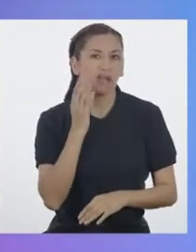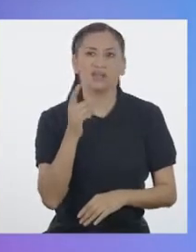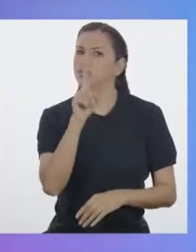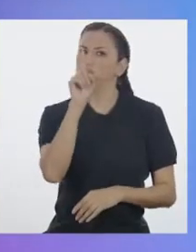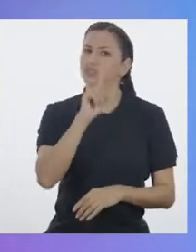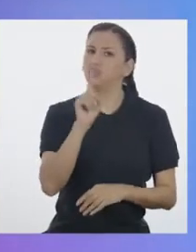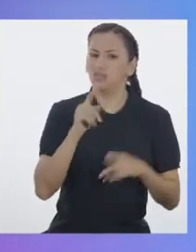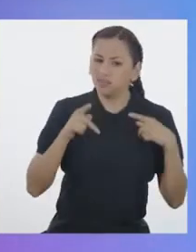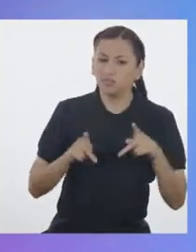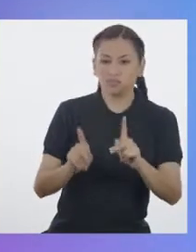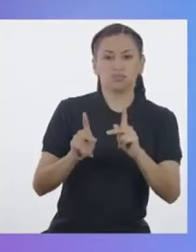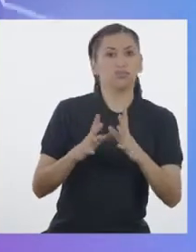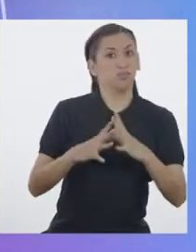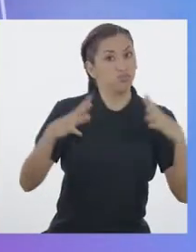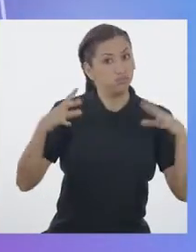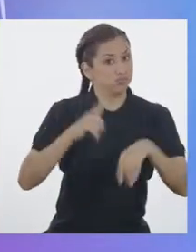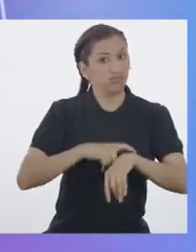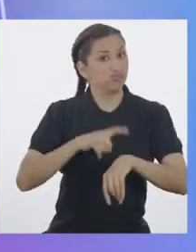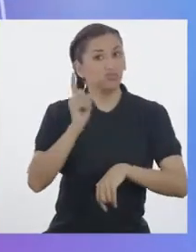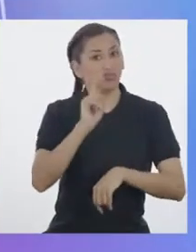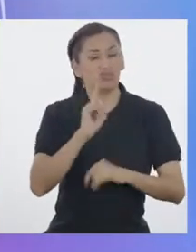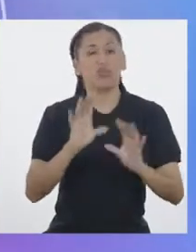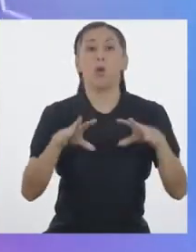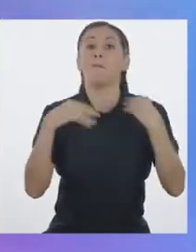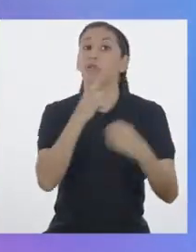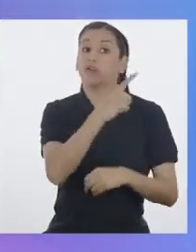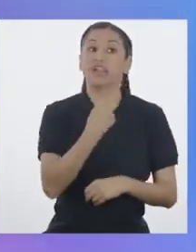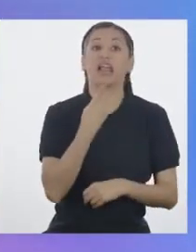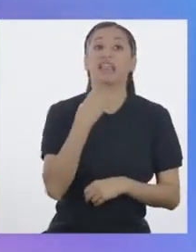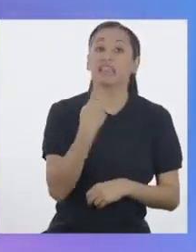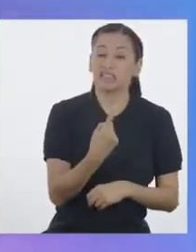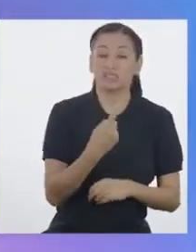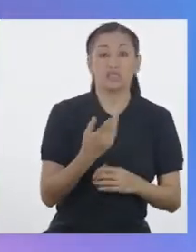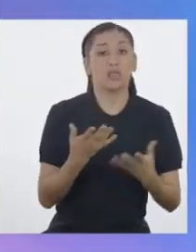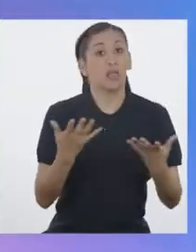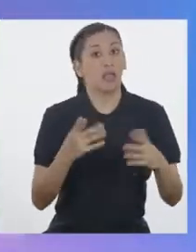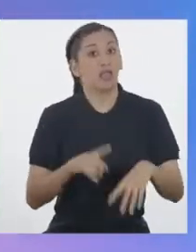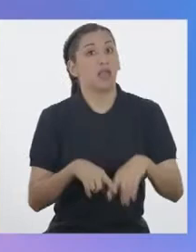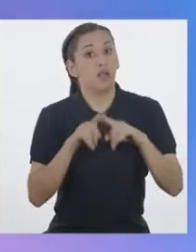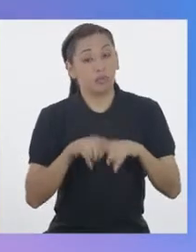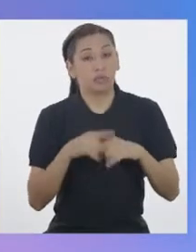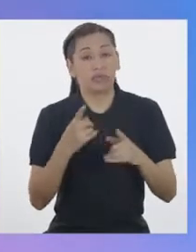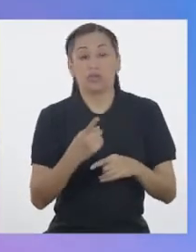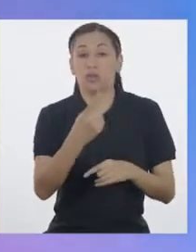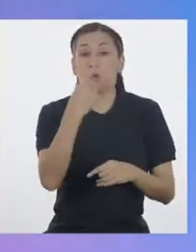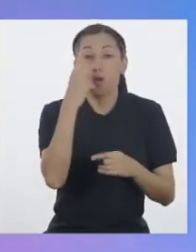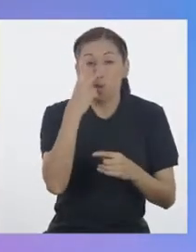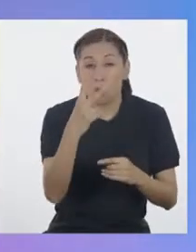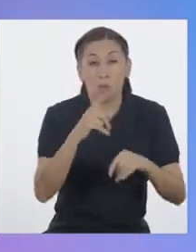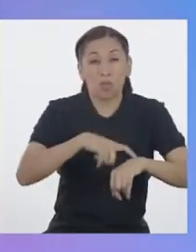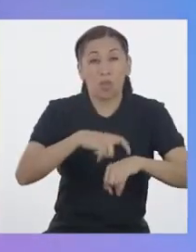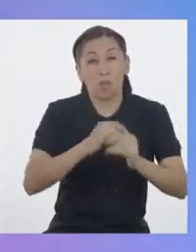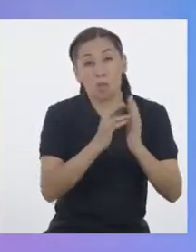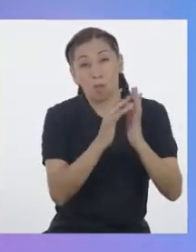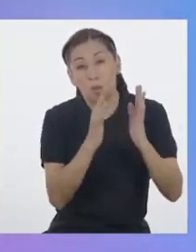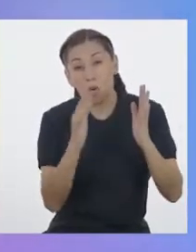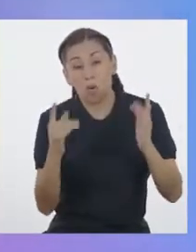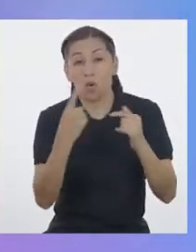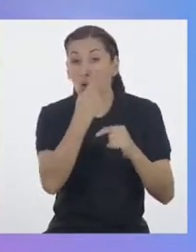dejaba utilizar tanto Porque nos decía que nos podía hacer mal a la vista